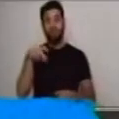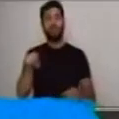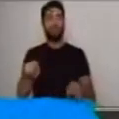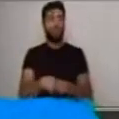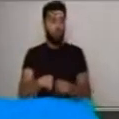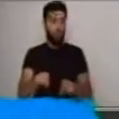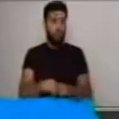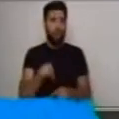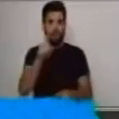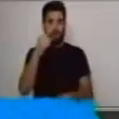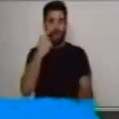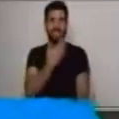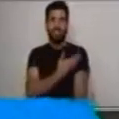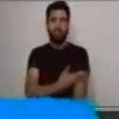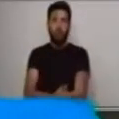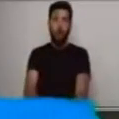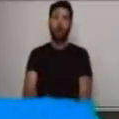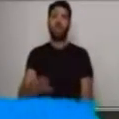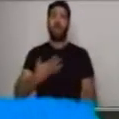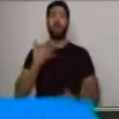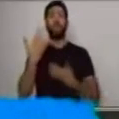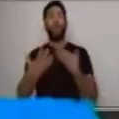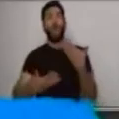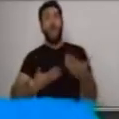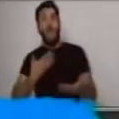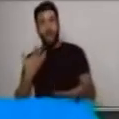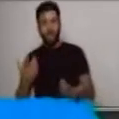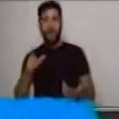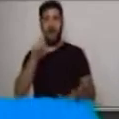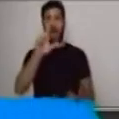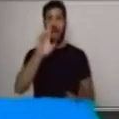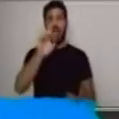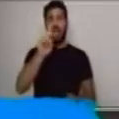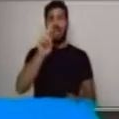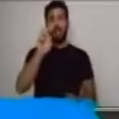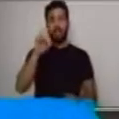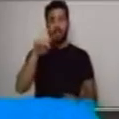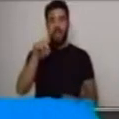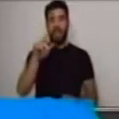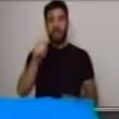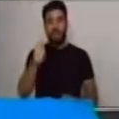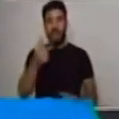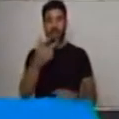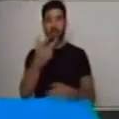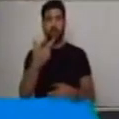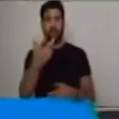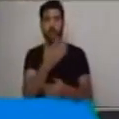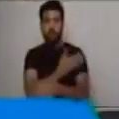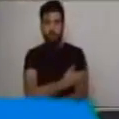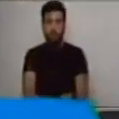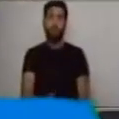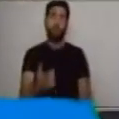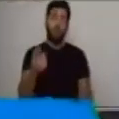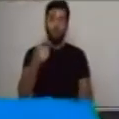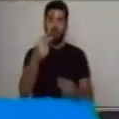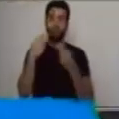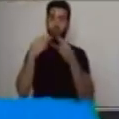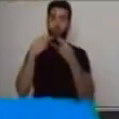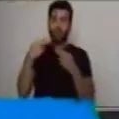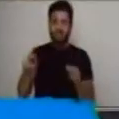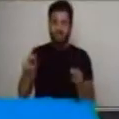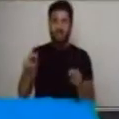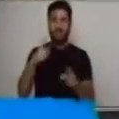historias, poemas y también puede ser no lingüística, como en el caso de las noticias,